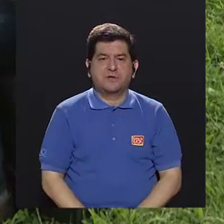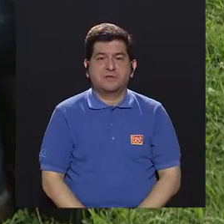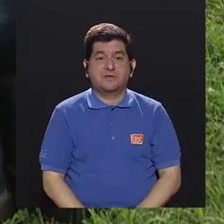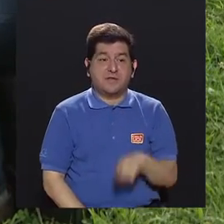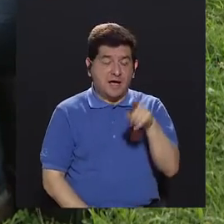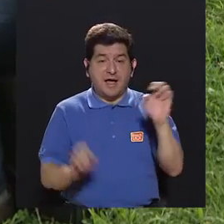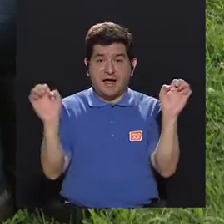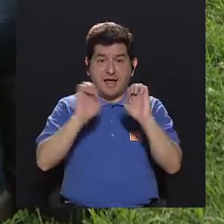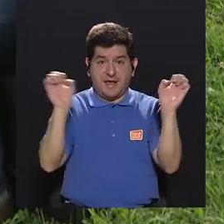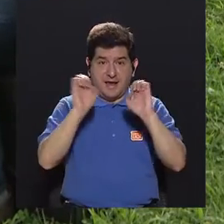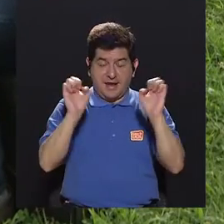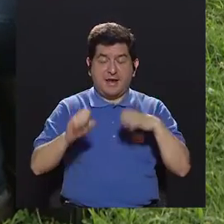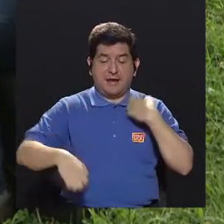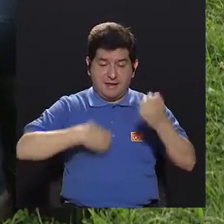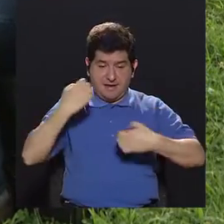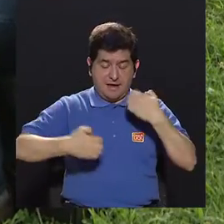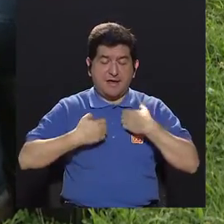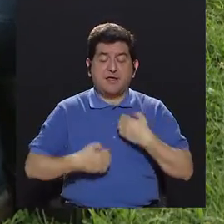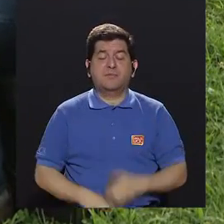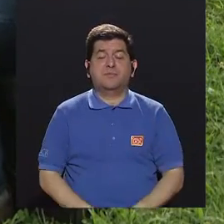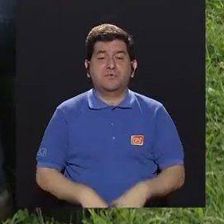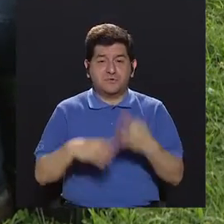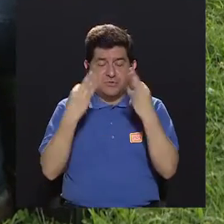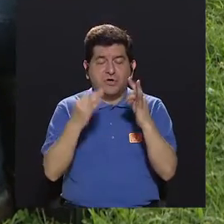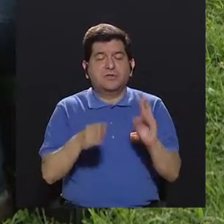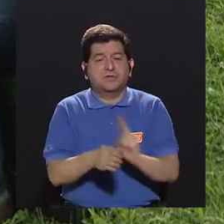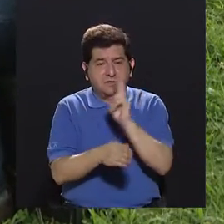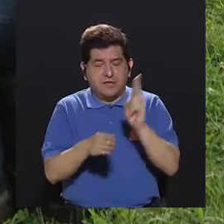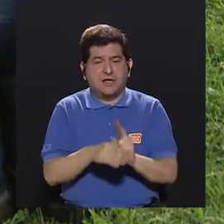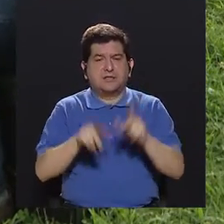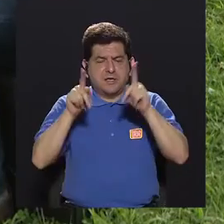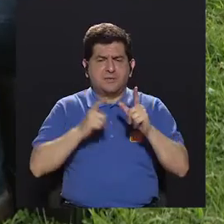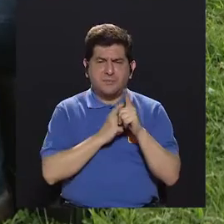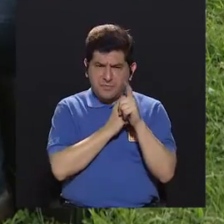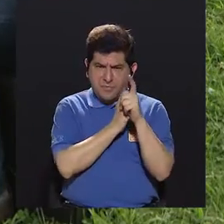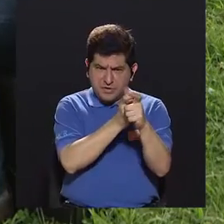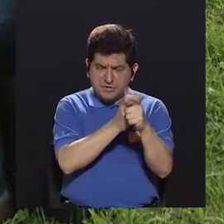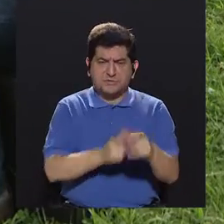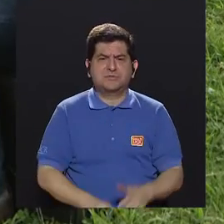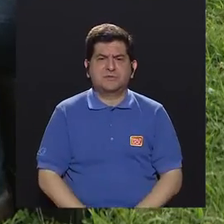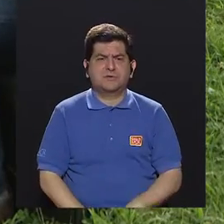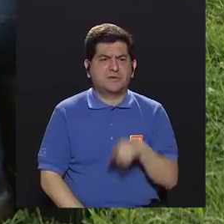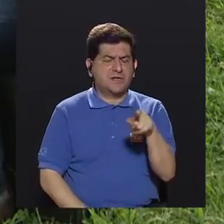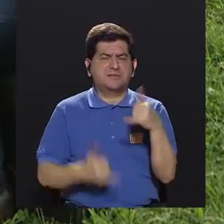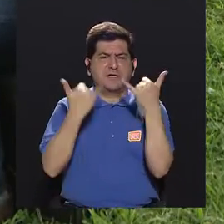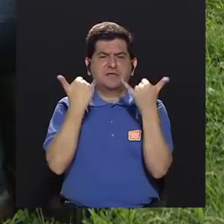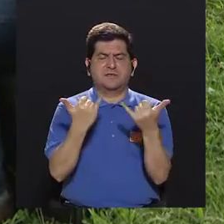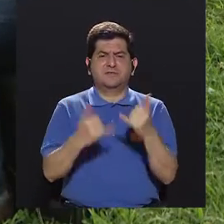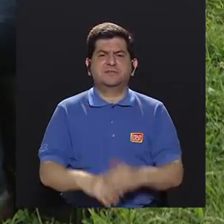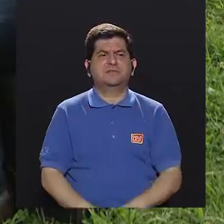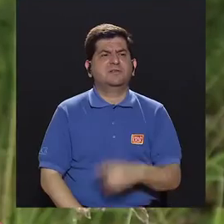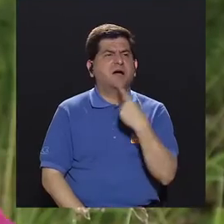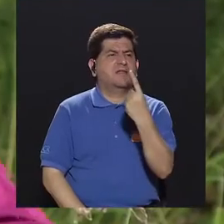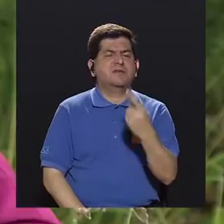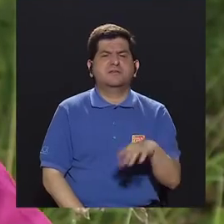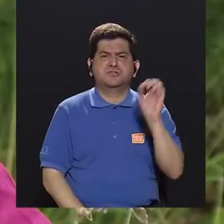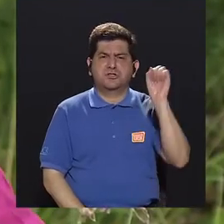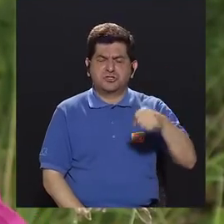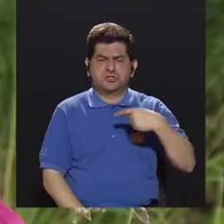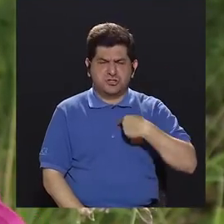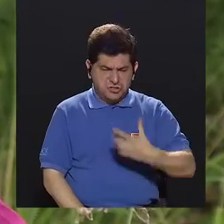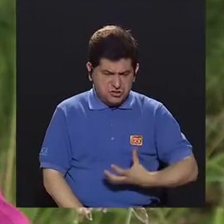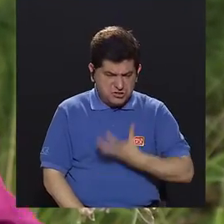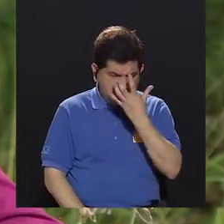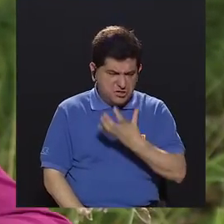canalice la energía canalice la emoción muchos de los corredores salen a correr y entonces ya lo intencionan sí, sí